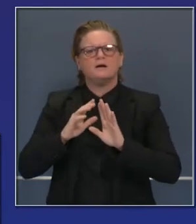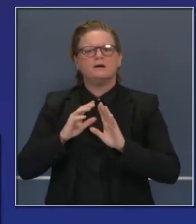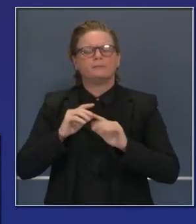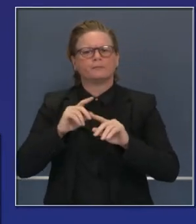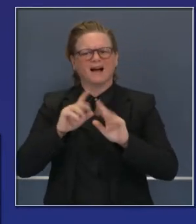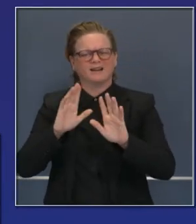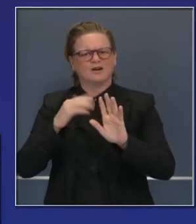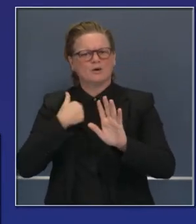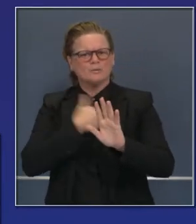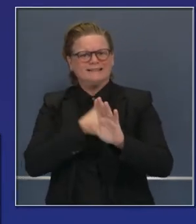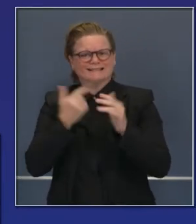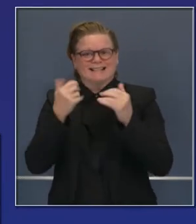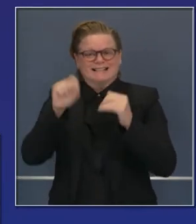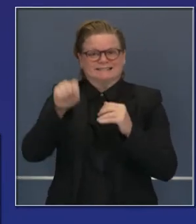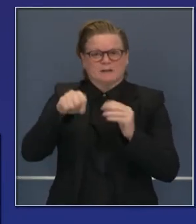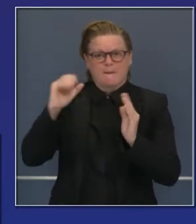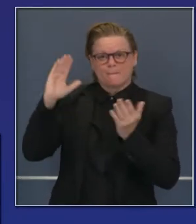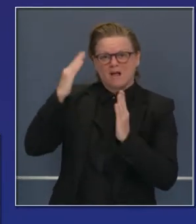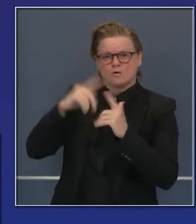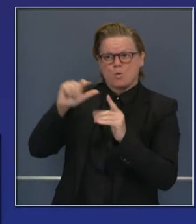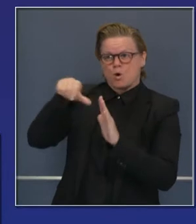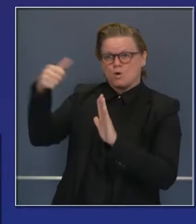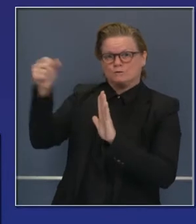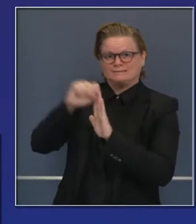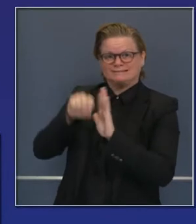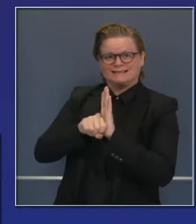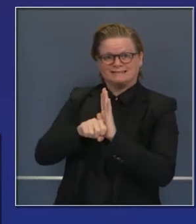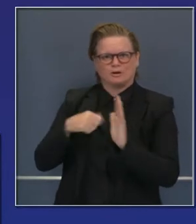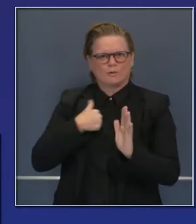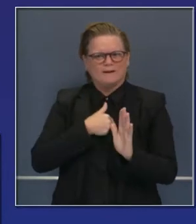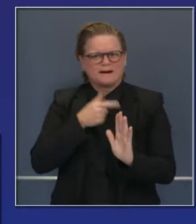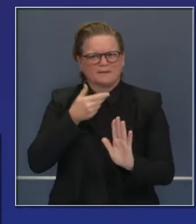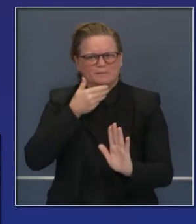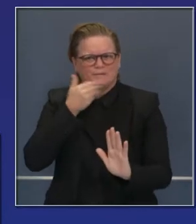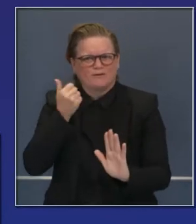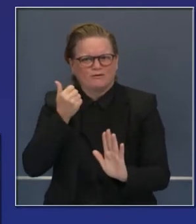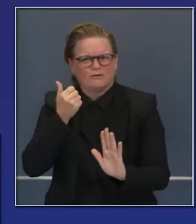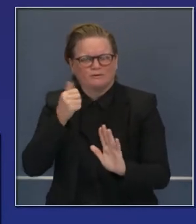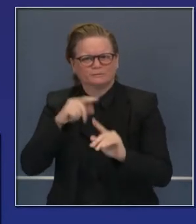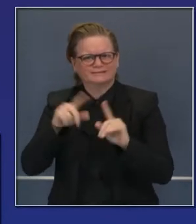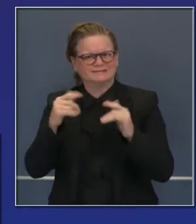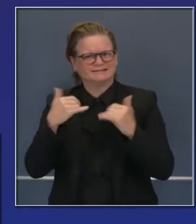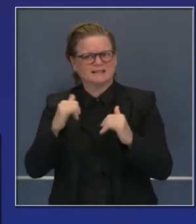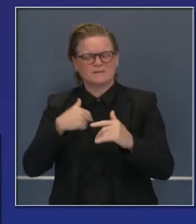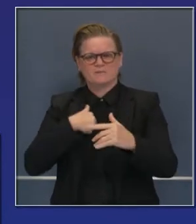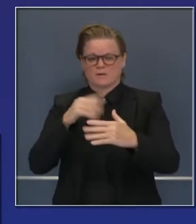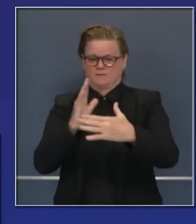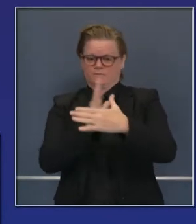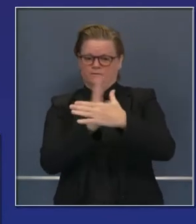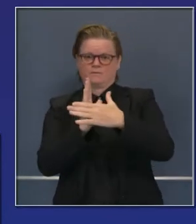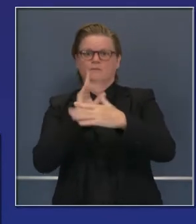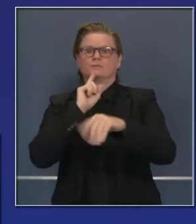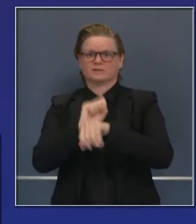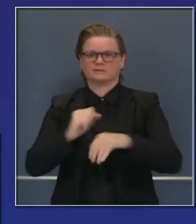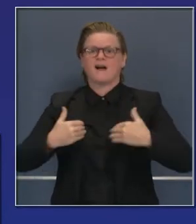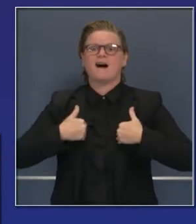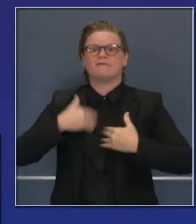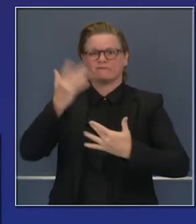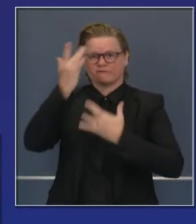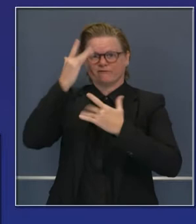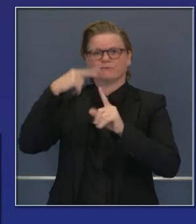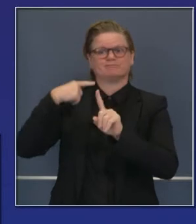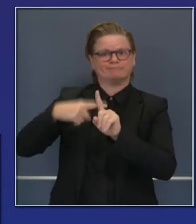Antes de mencionar que somos el estado 11 de 50 estados con los promedios,